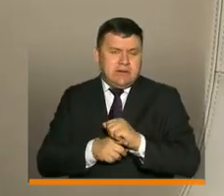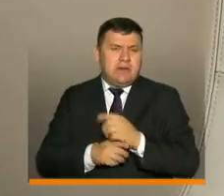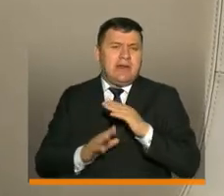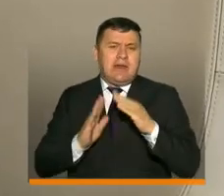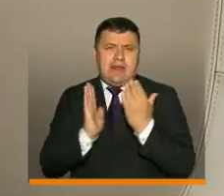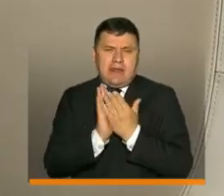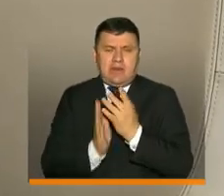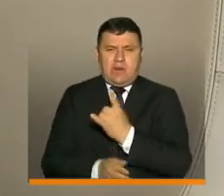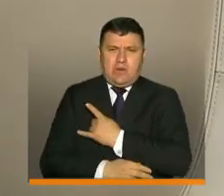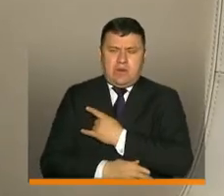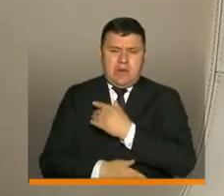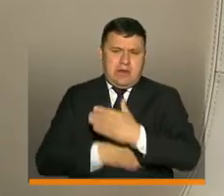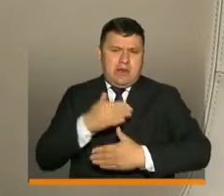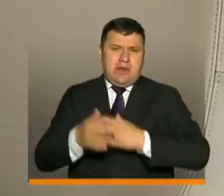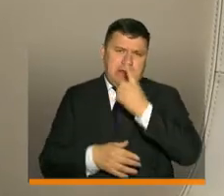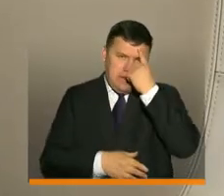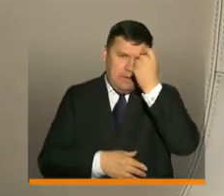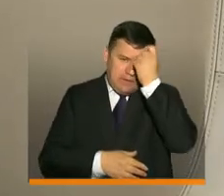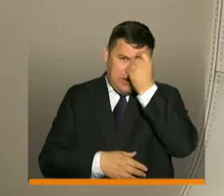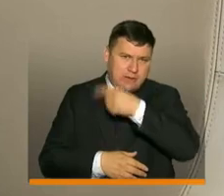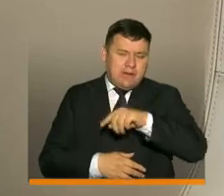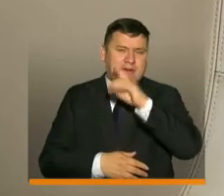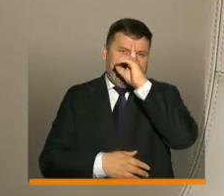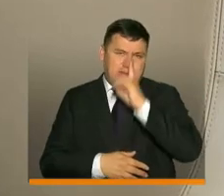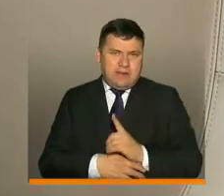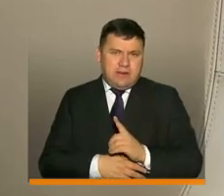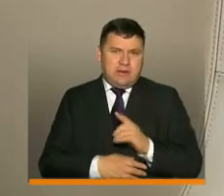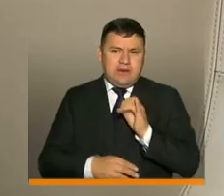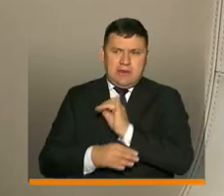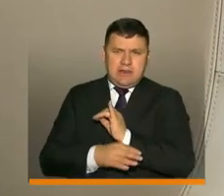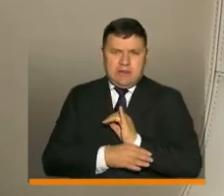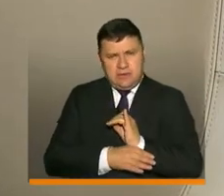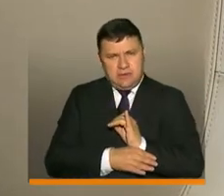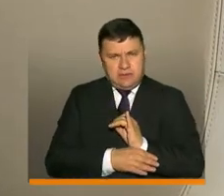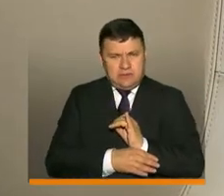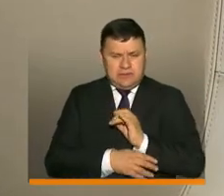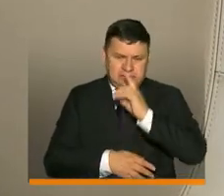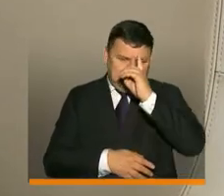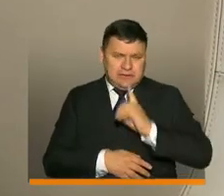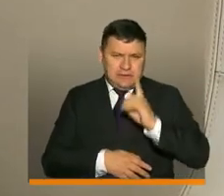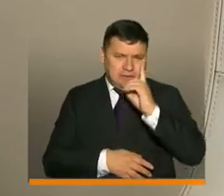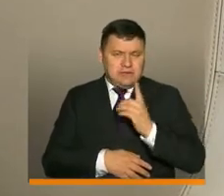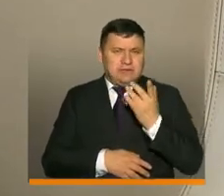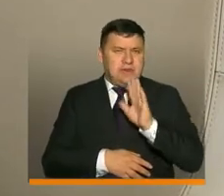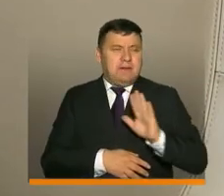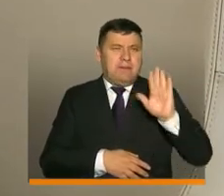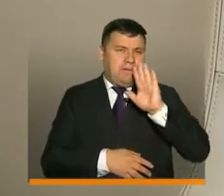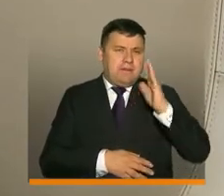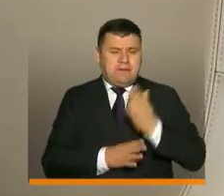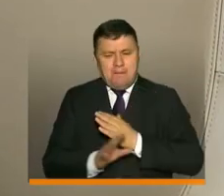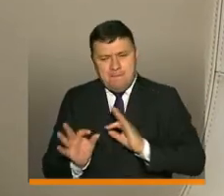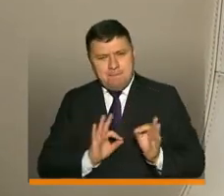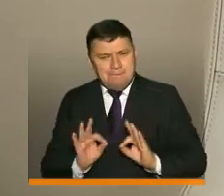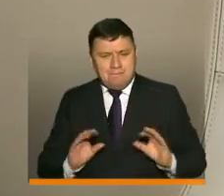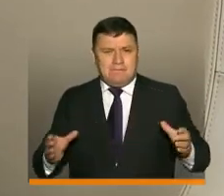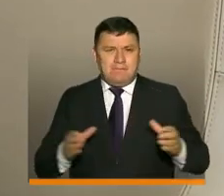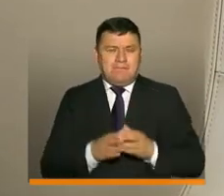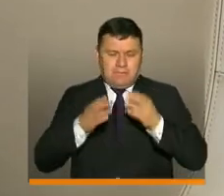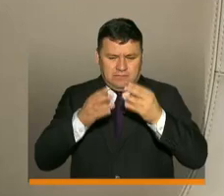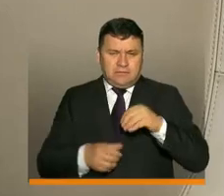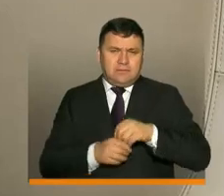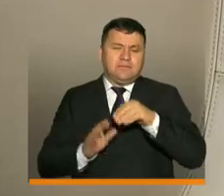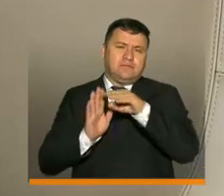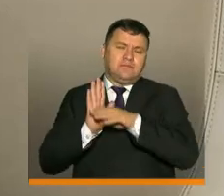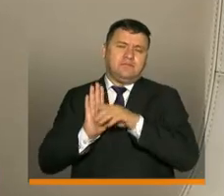sector de educación superior avanza, teniendo en cuenta la decisión de cada institución, las decisiones territoriales y preparándose muy detalladamente